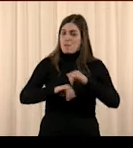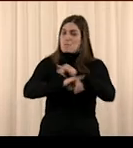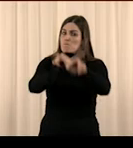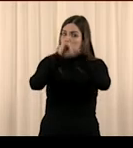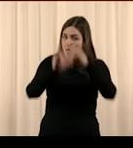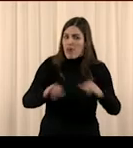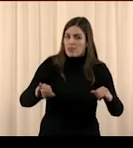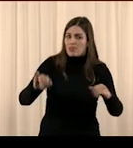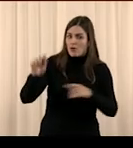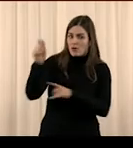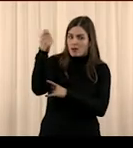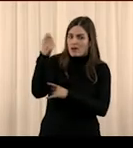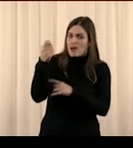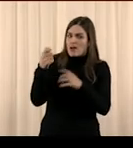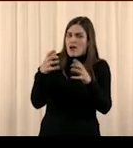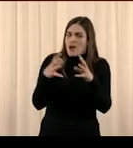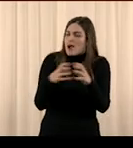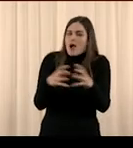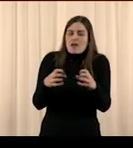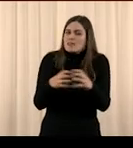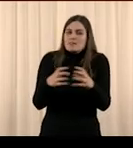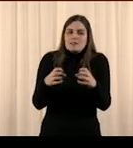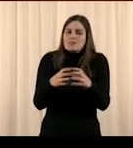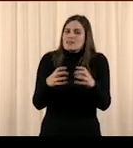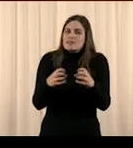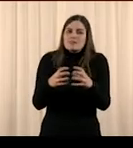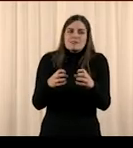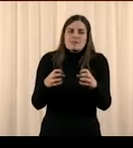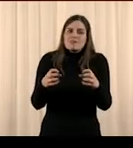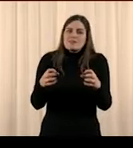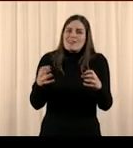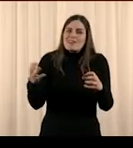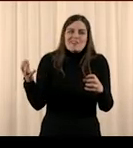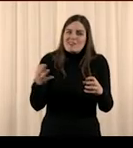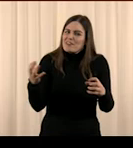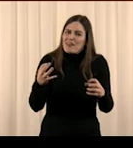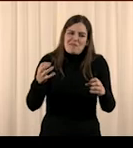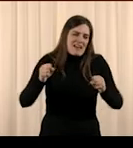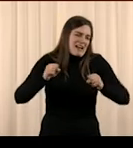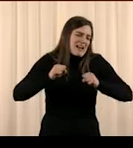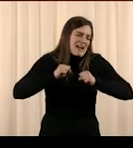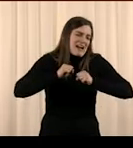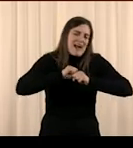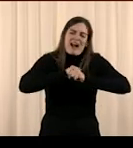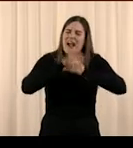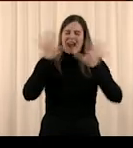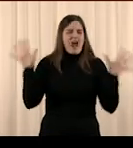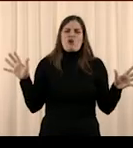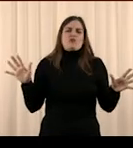tiene que ser evidente.